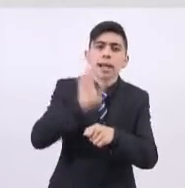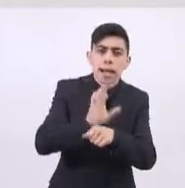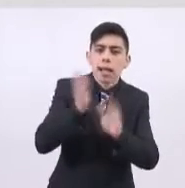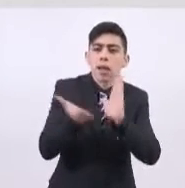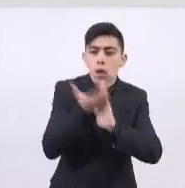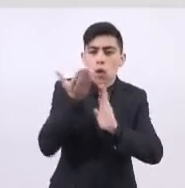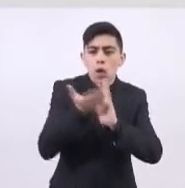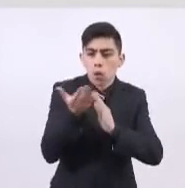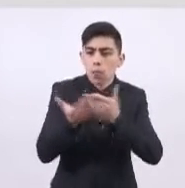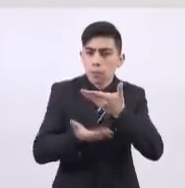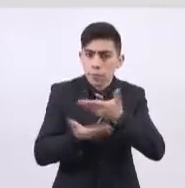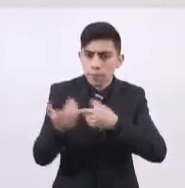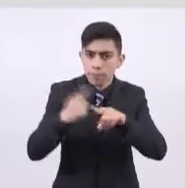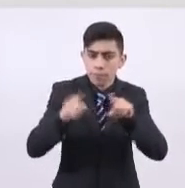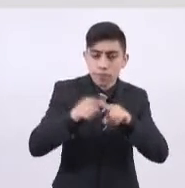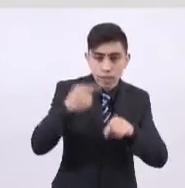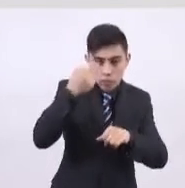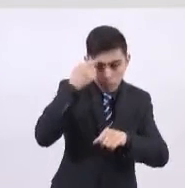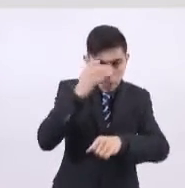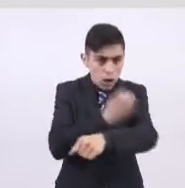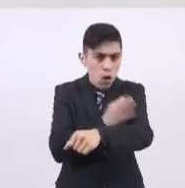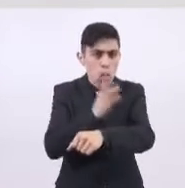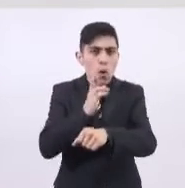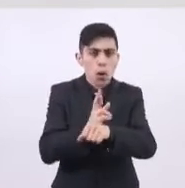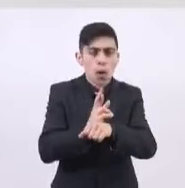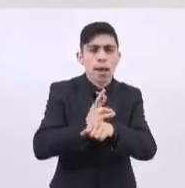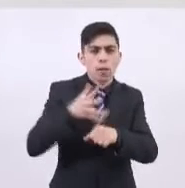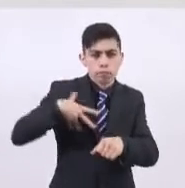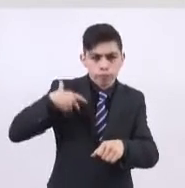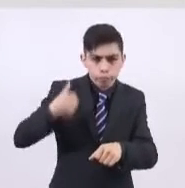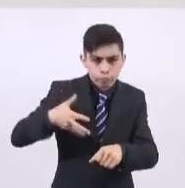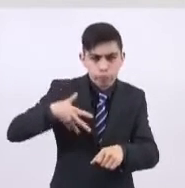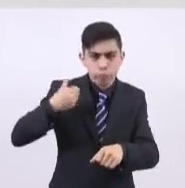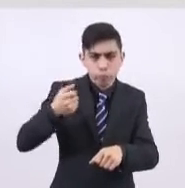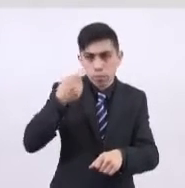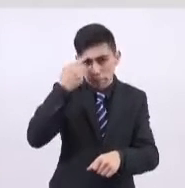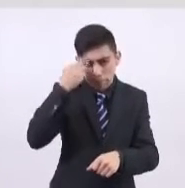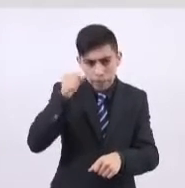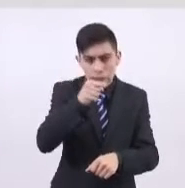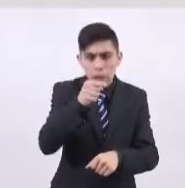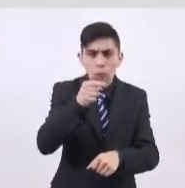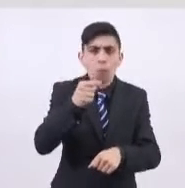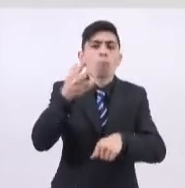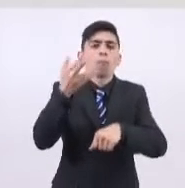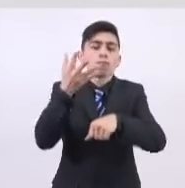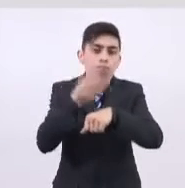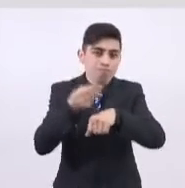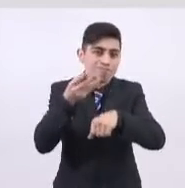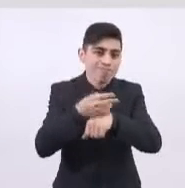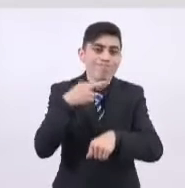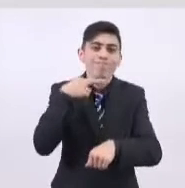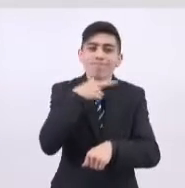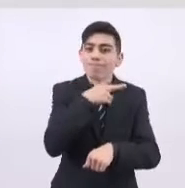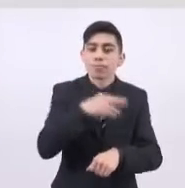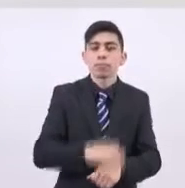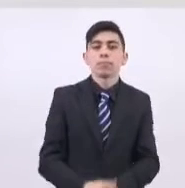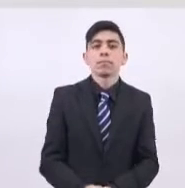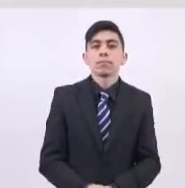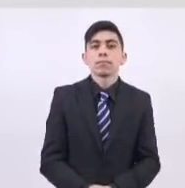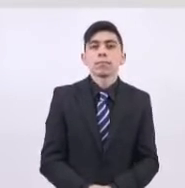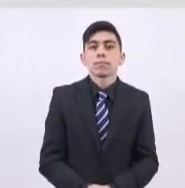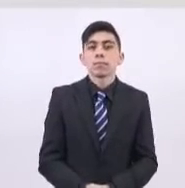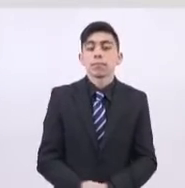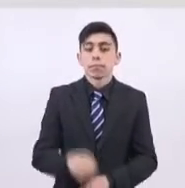responsabilidad de coordinar los esfuerzos múltiples que se han desplegado para suficiente y pronta recuperación. La